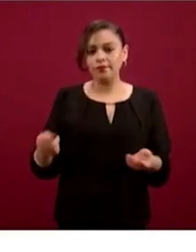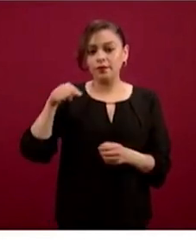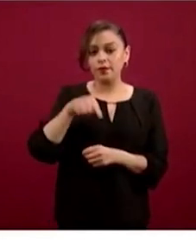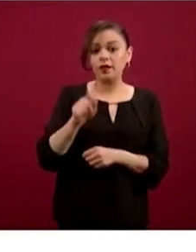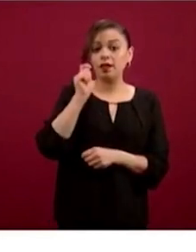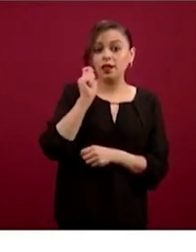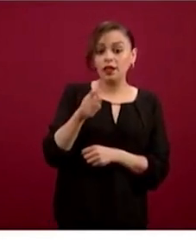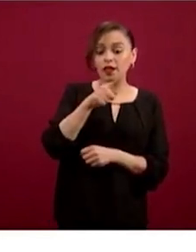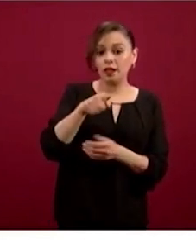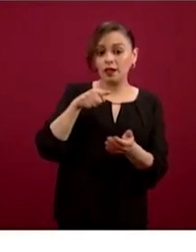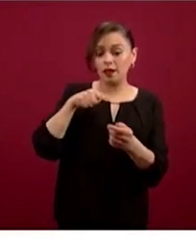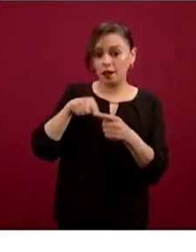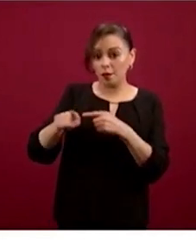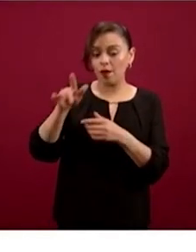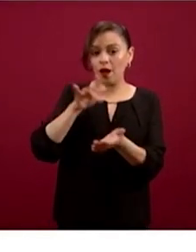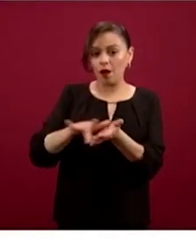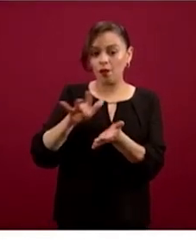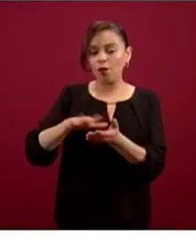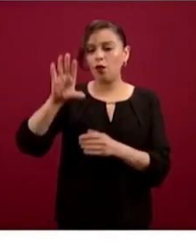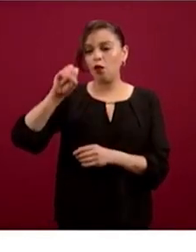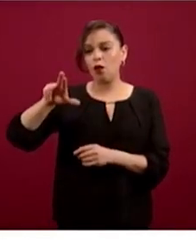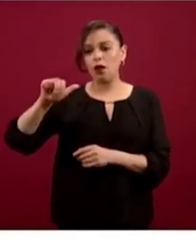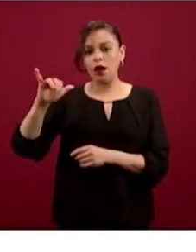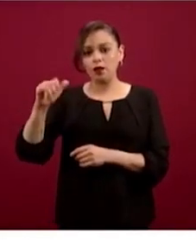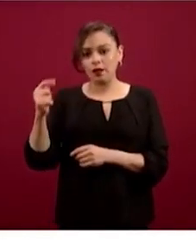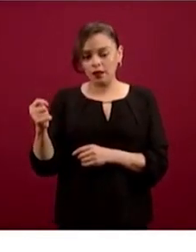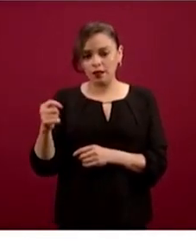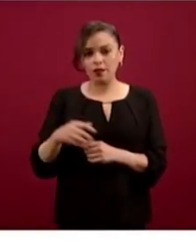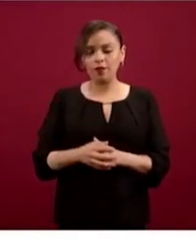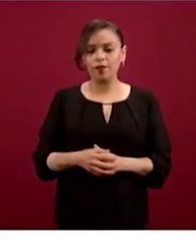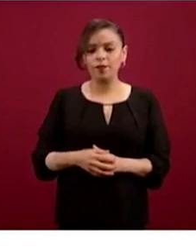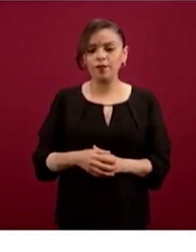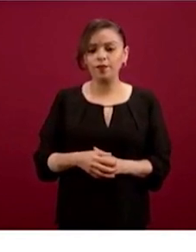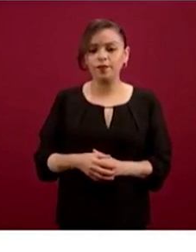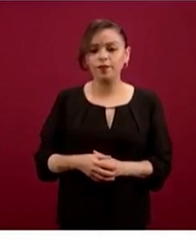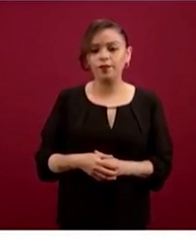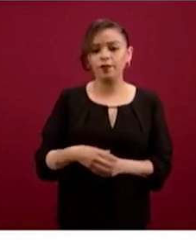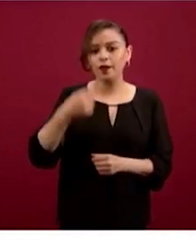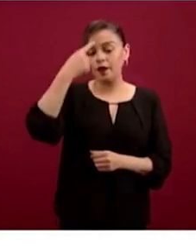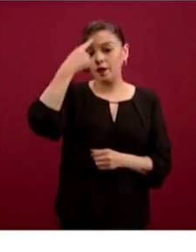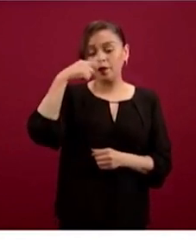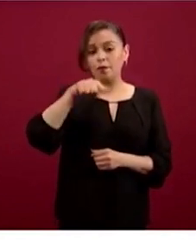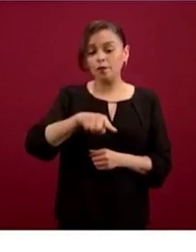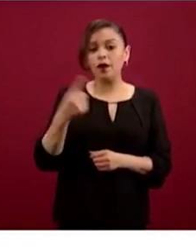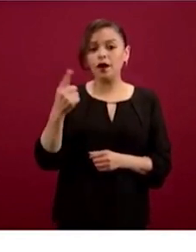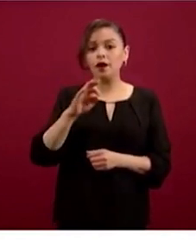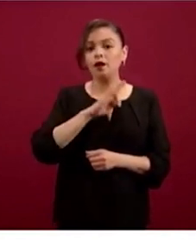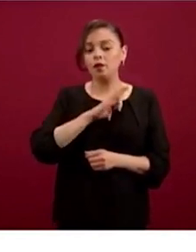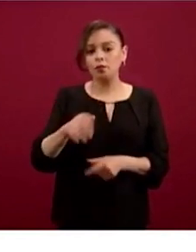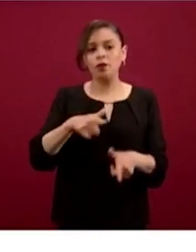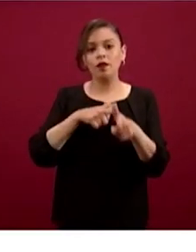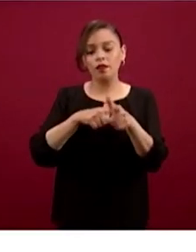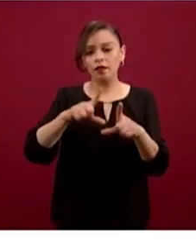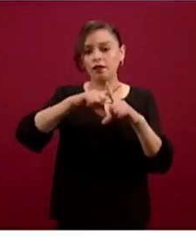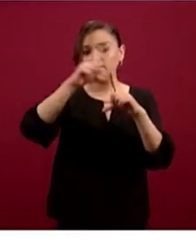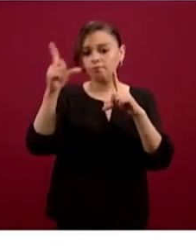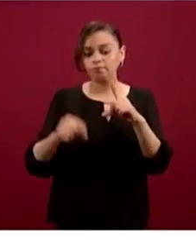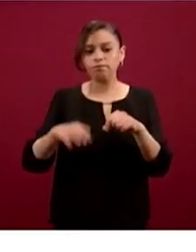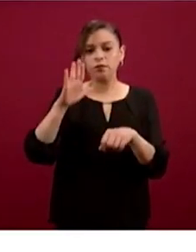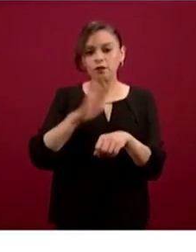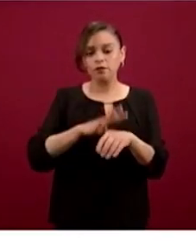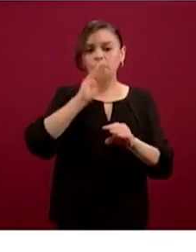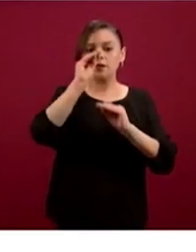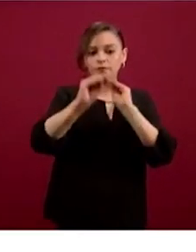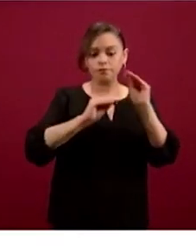de las obligaciones que tenemos, podemos desarrollar esta industria nacional de construcción,